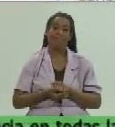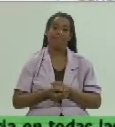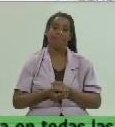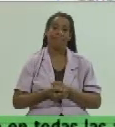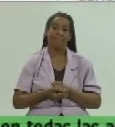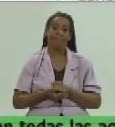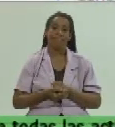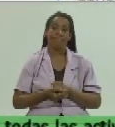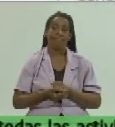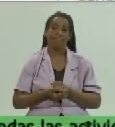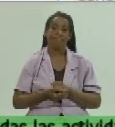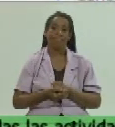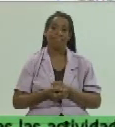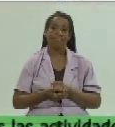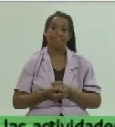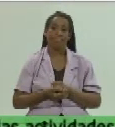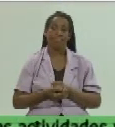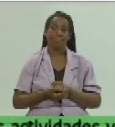La próxima.